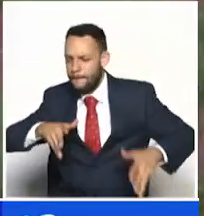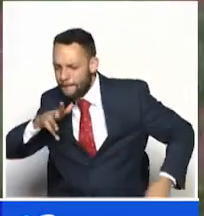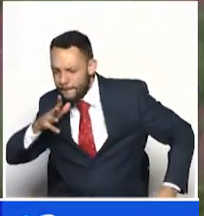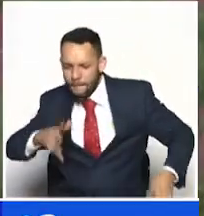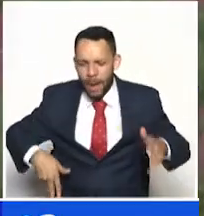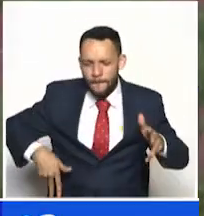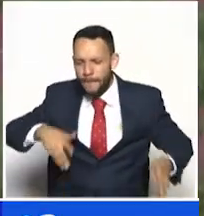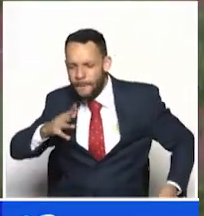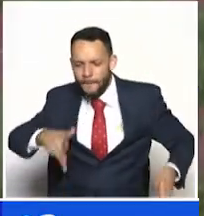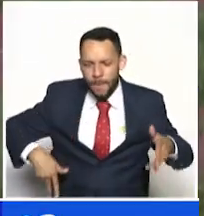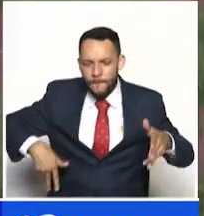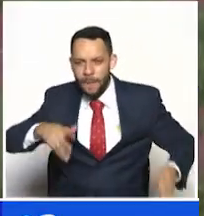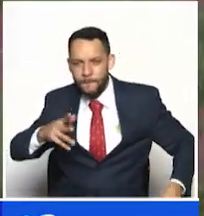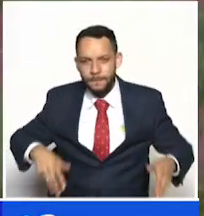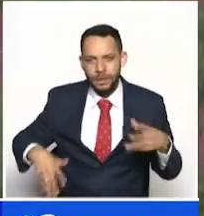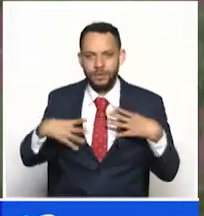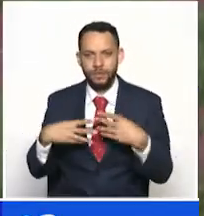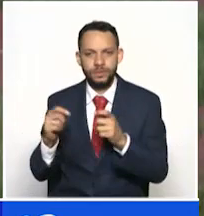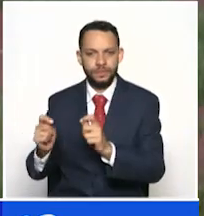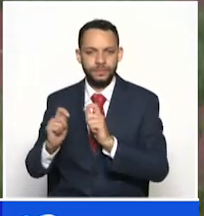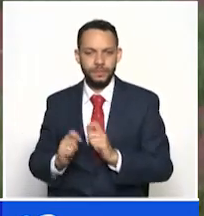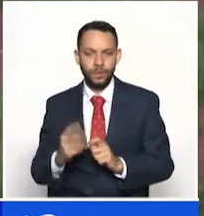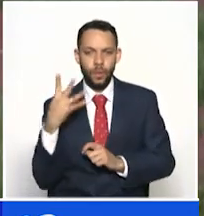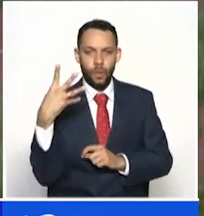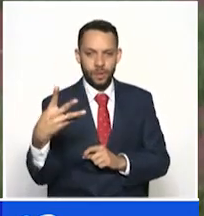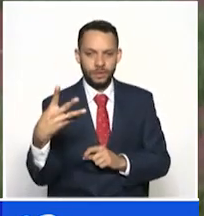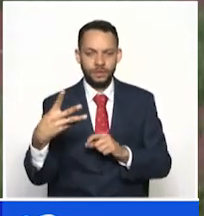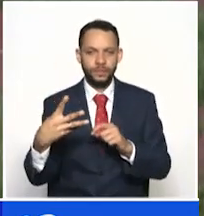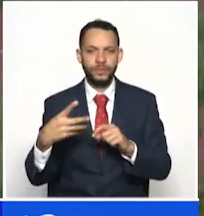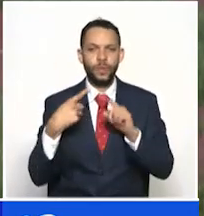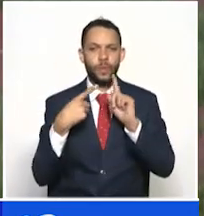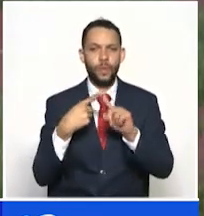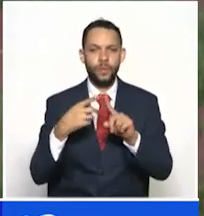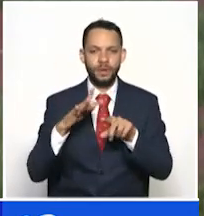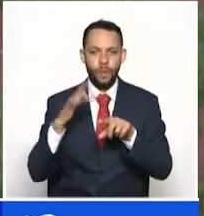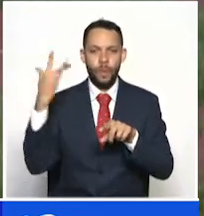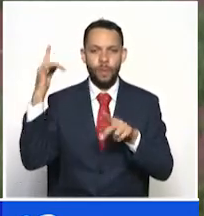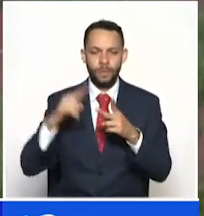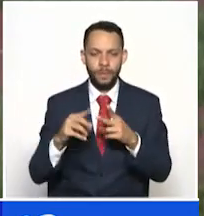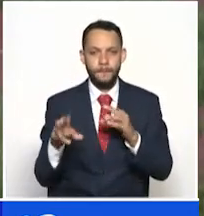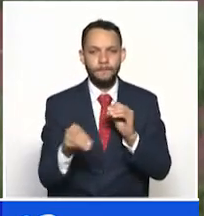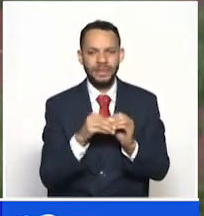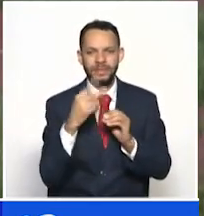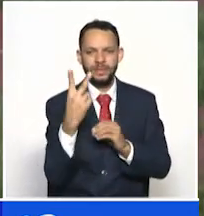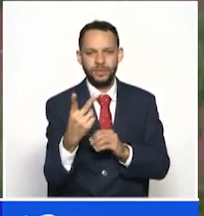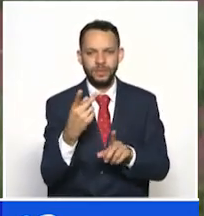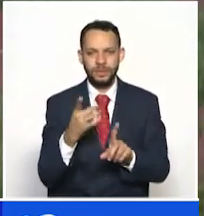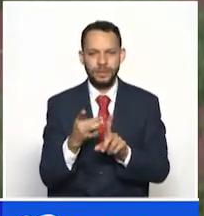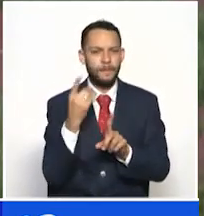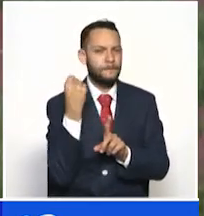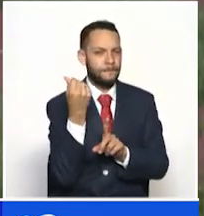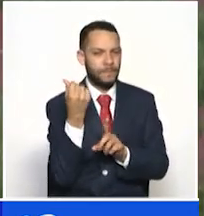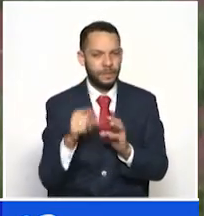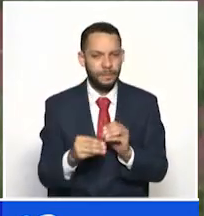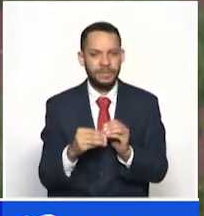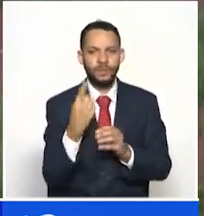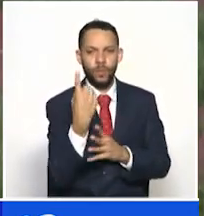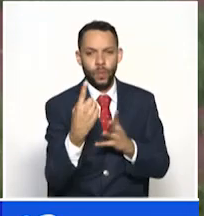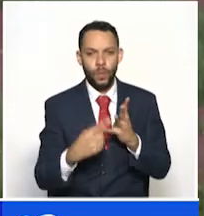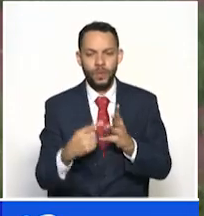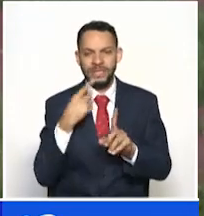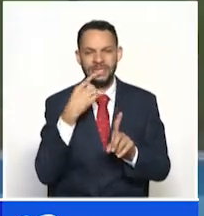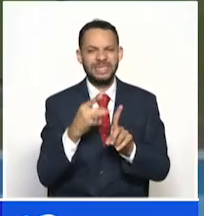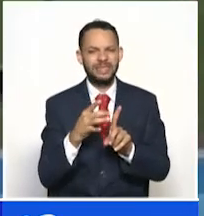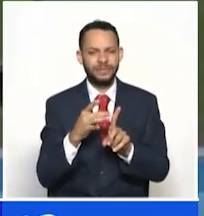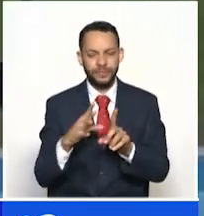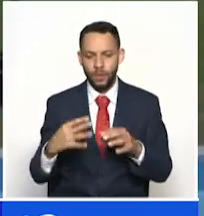con dos atletas logramos cuatro medallas una de oro dos de plata y una de bronce en unas pruebas que realmente fueron bastante complicadas